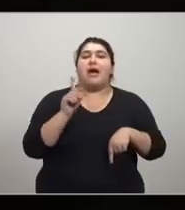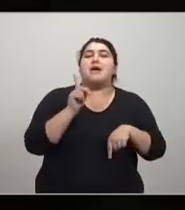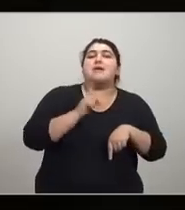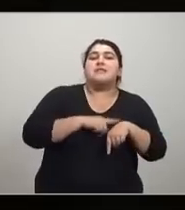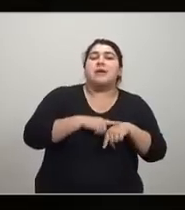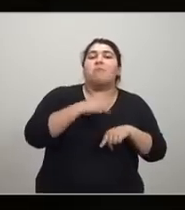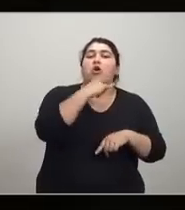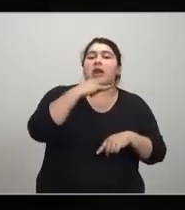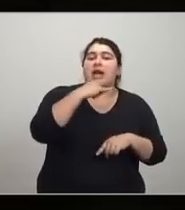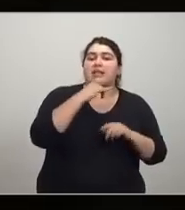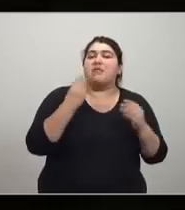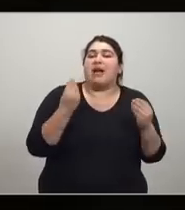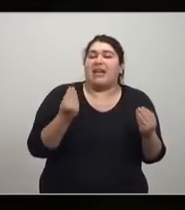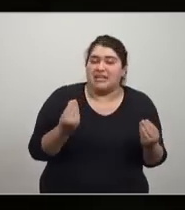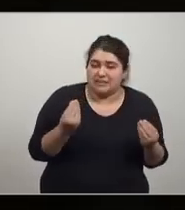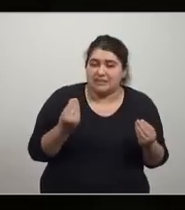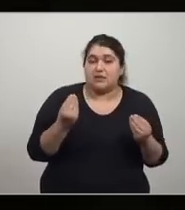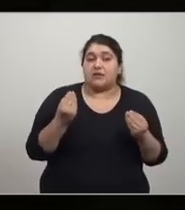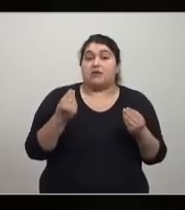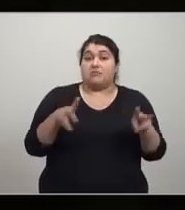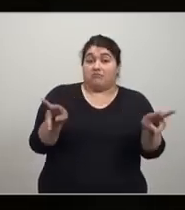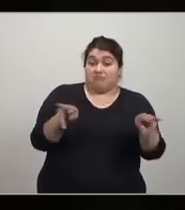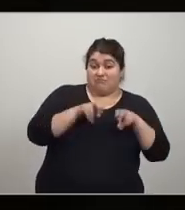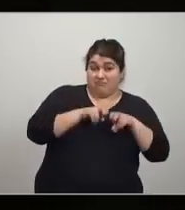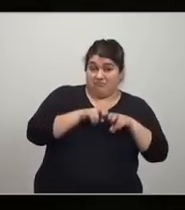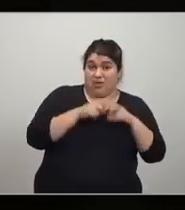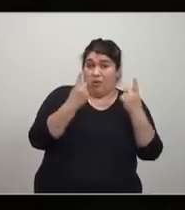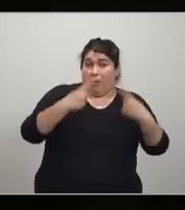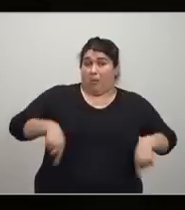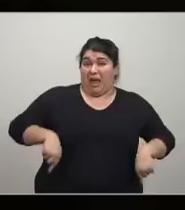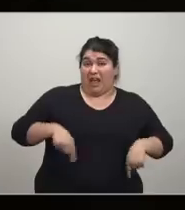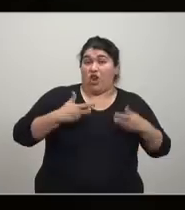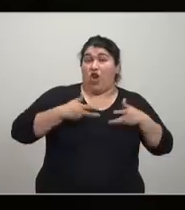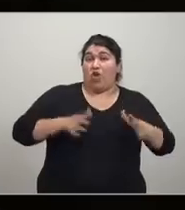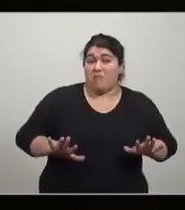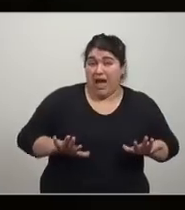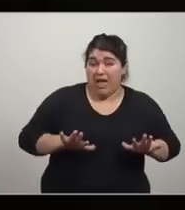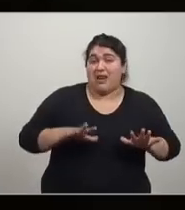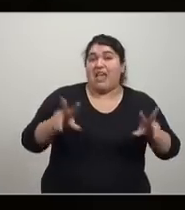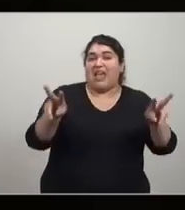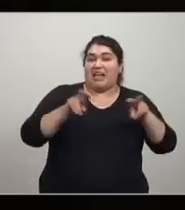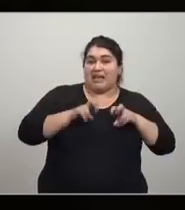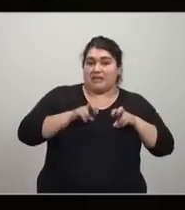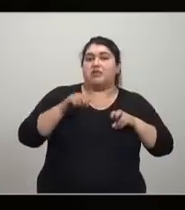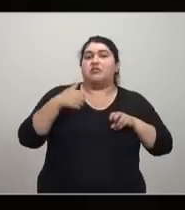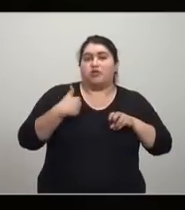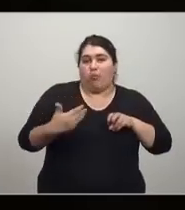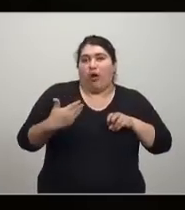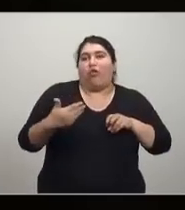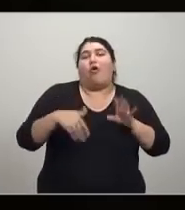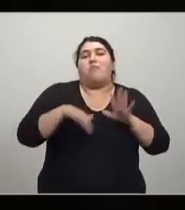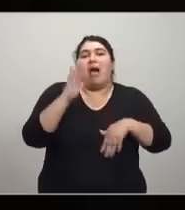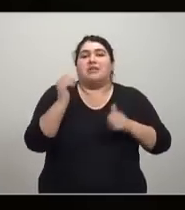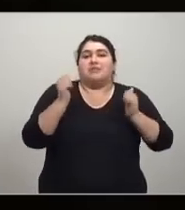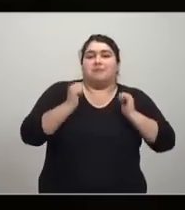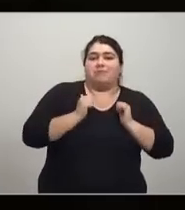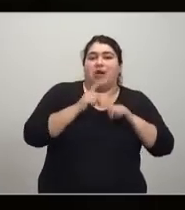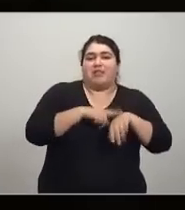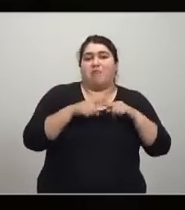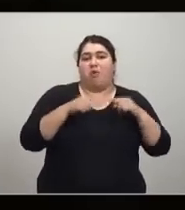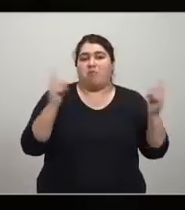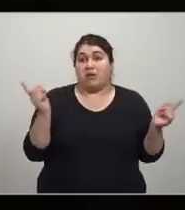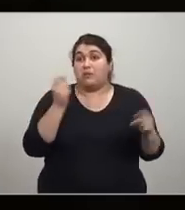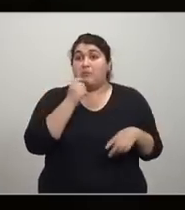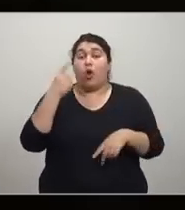Cuando te aumenta el ingreso, entonces el ocio es un bien, un bien normal que aumenta con el ingreso, estoy dispuesto a consumir más ocio. Pero si aumento tu